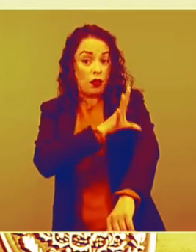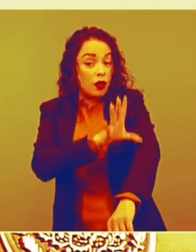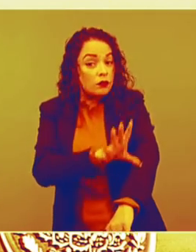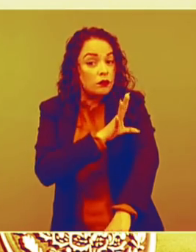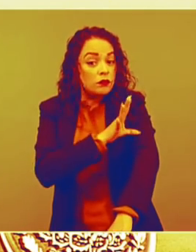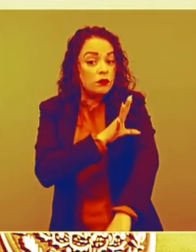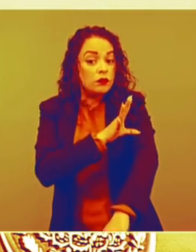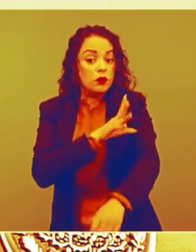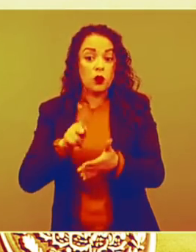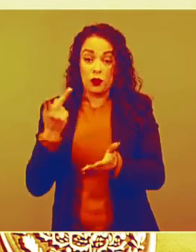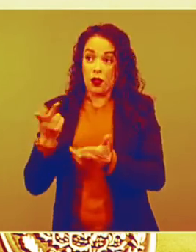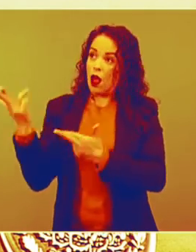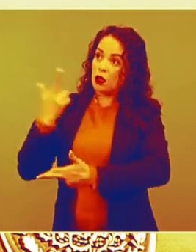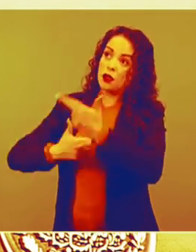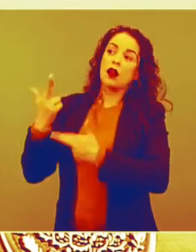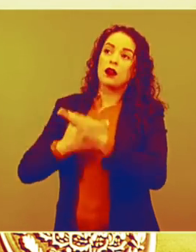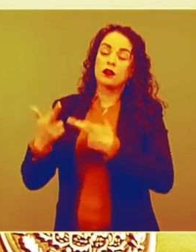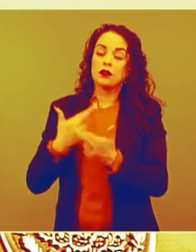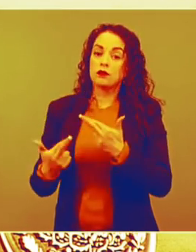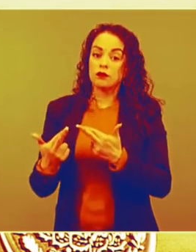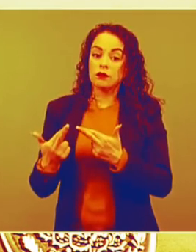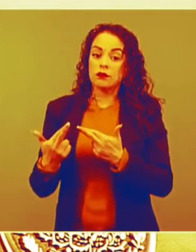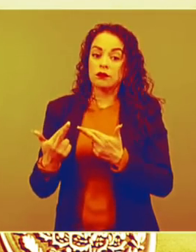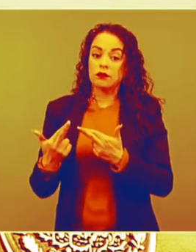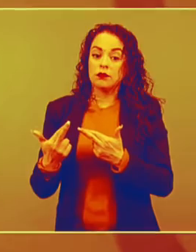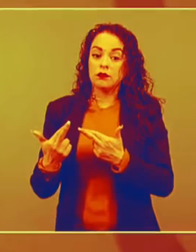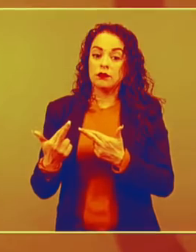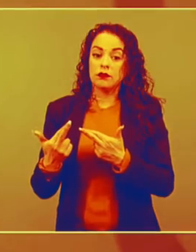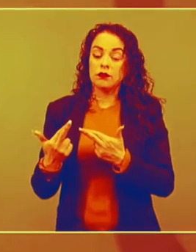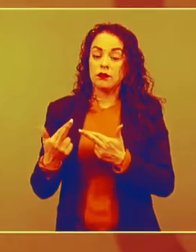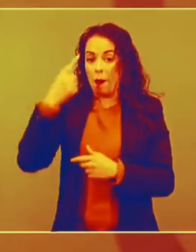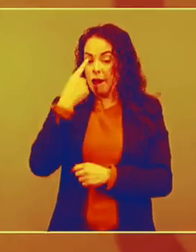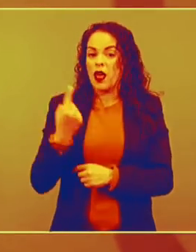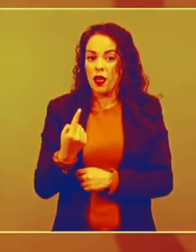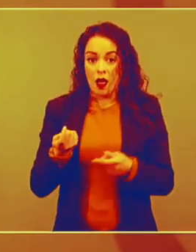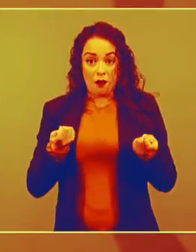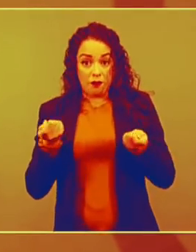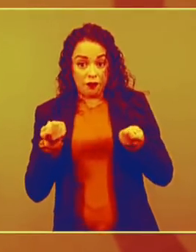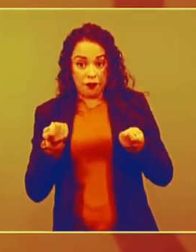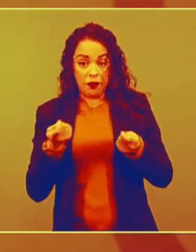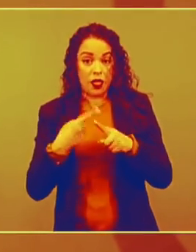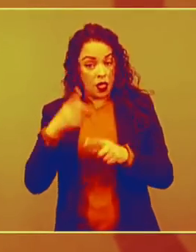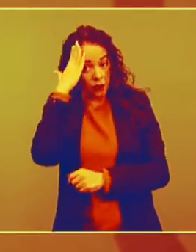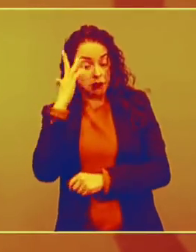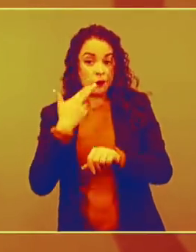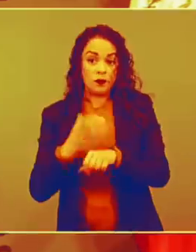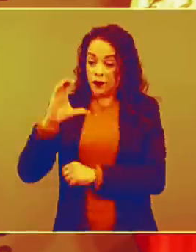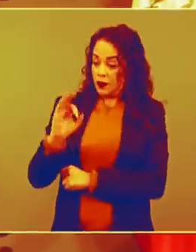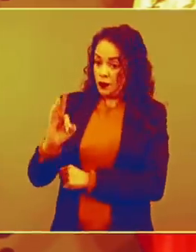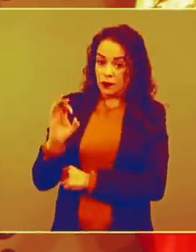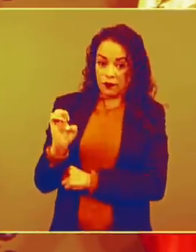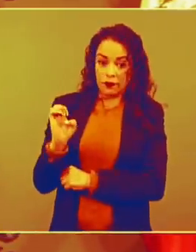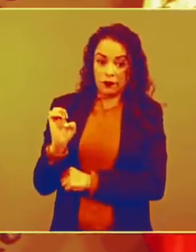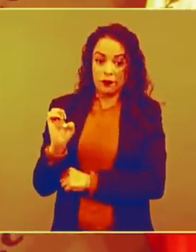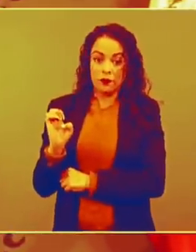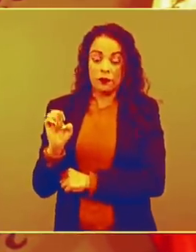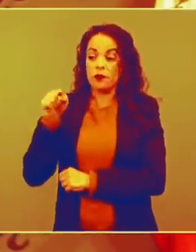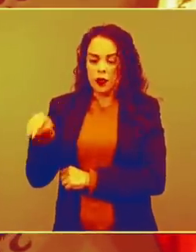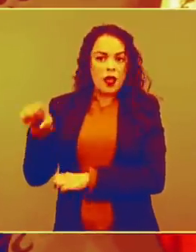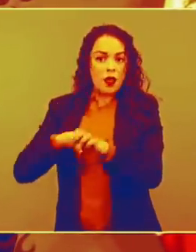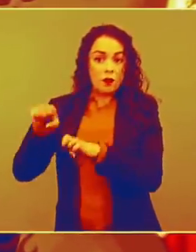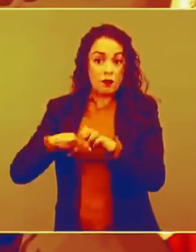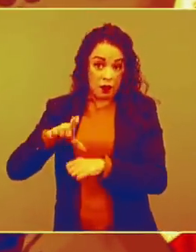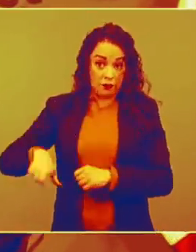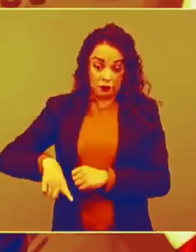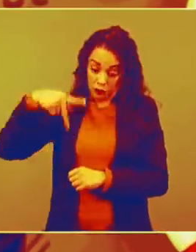vuelva a ser manejada por la Comisión Federal de Electricidad? ¿Es una empresa pública,